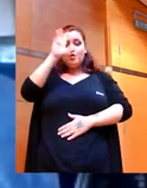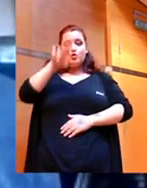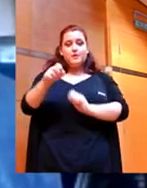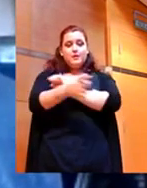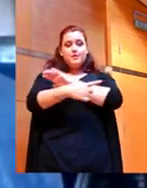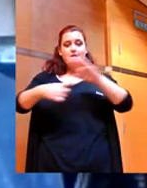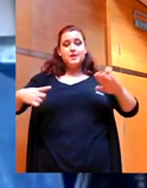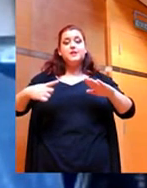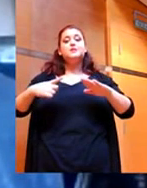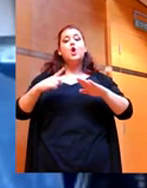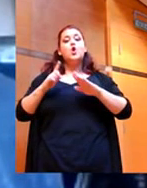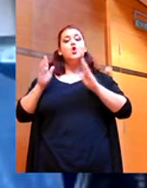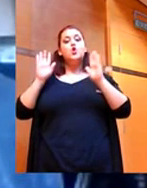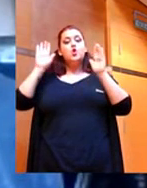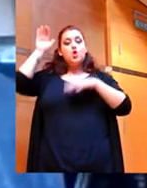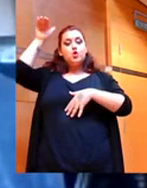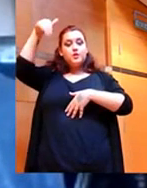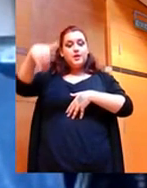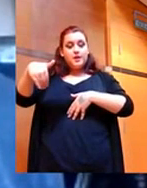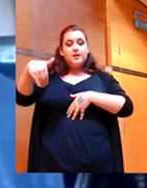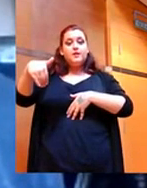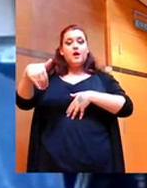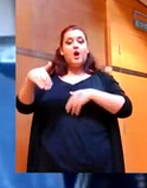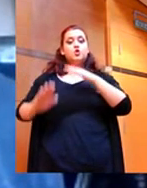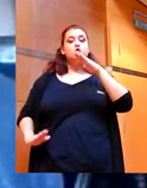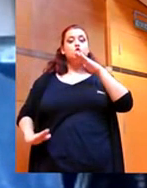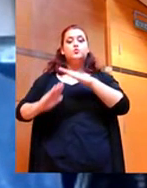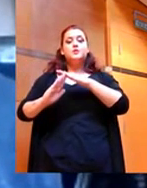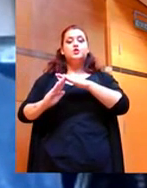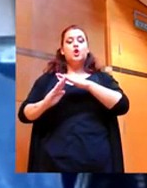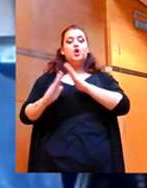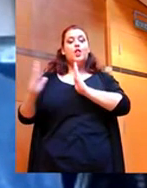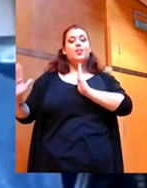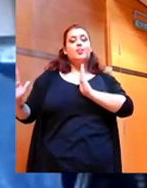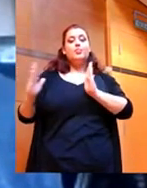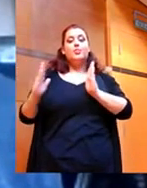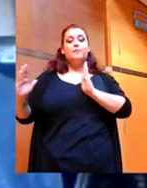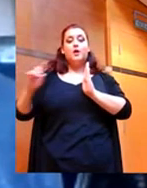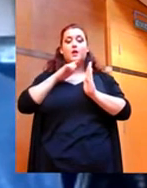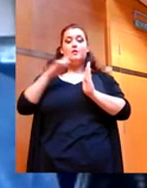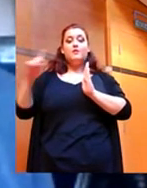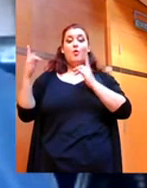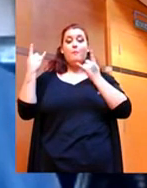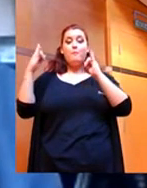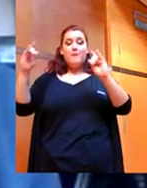Agricultura al instar a su suspensión temporal, alegando a la revisión del POR del Parque Natural del Turia.